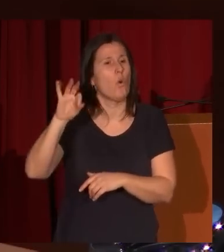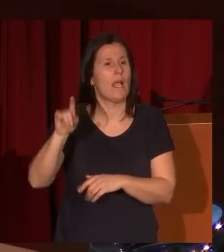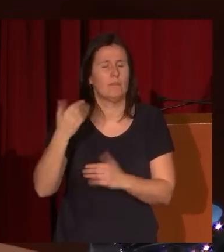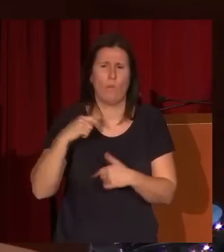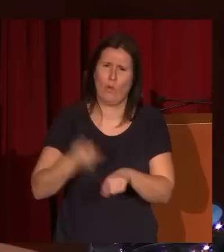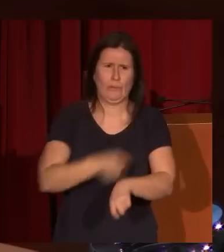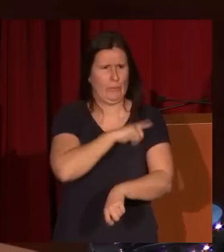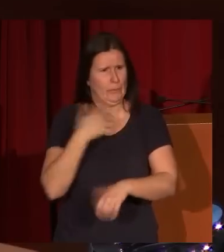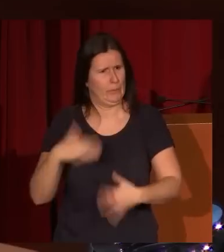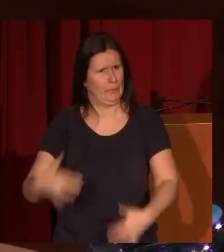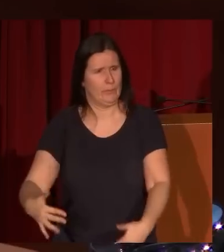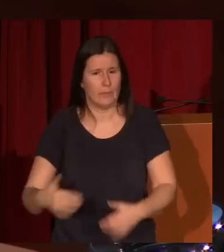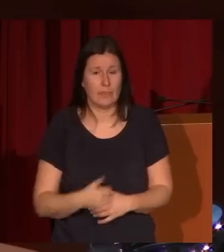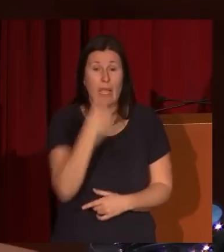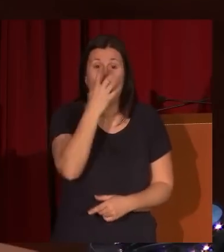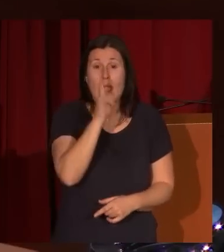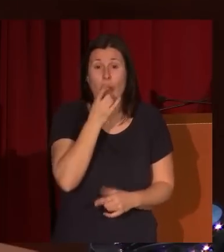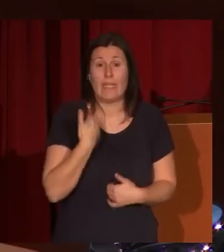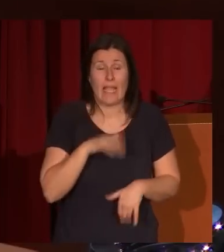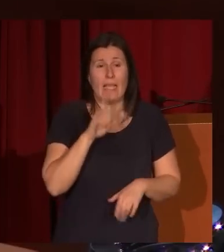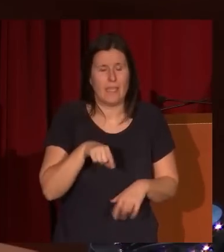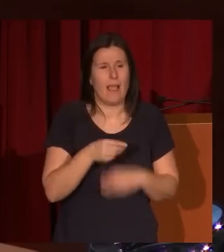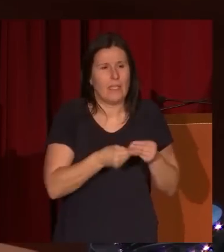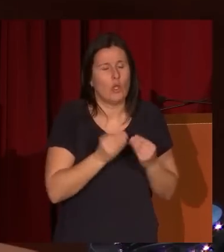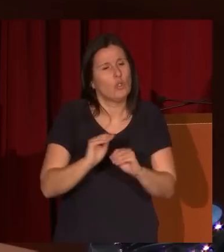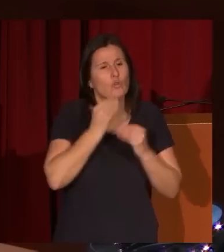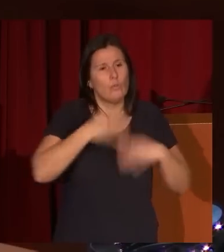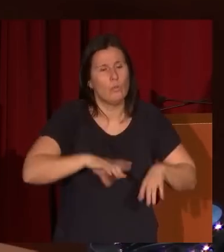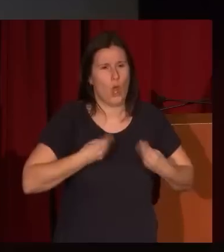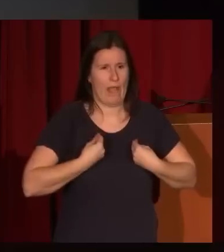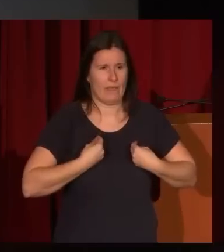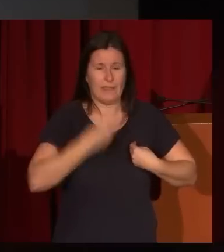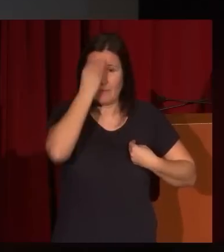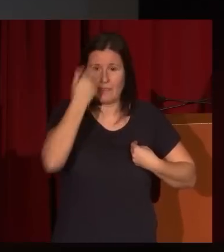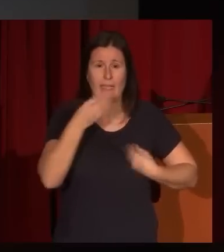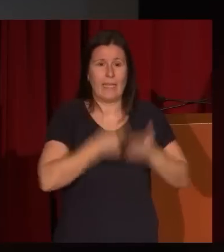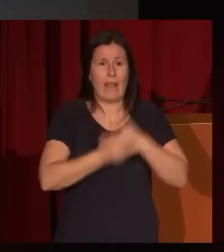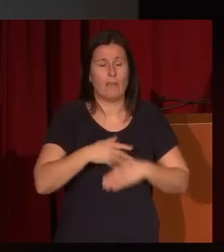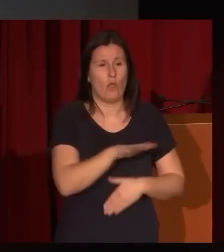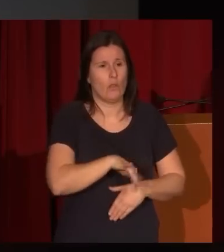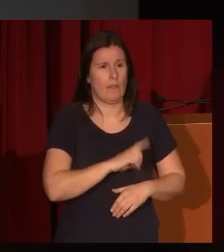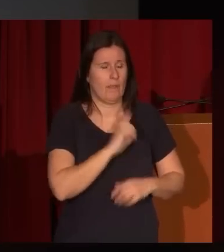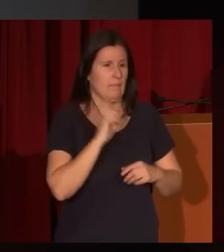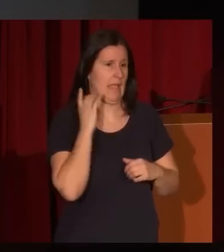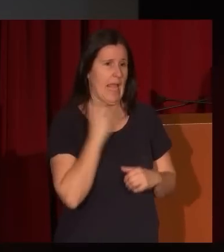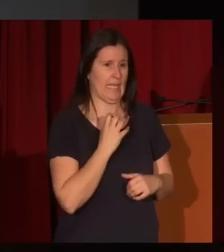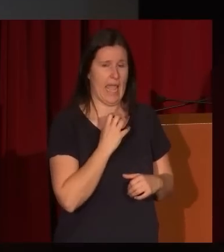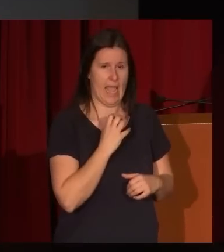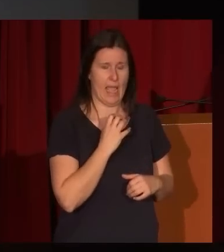excesivo. Aquí hay uno de los errores que se ha cometido con su biografía. Se pensaba que nació en Alcalá hasta que se